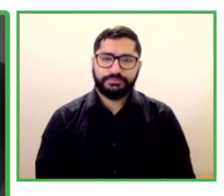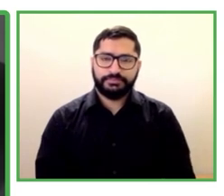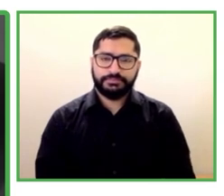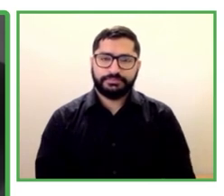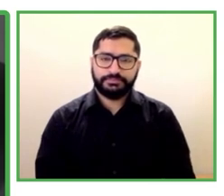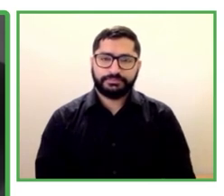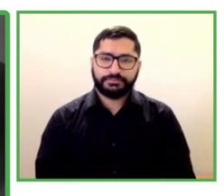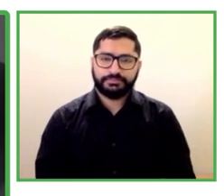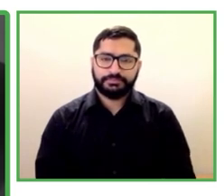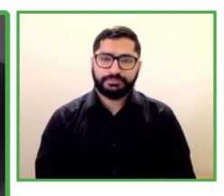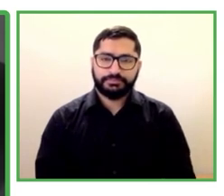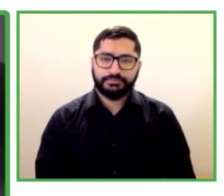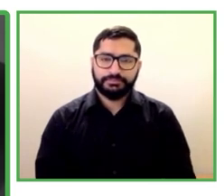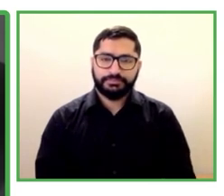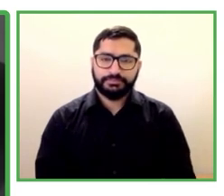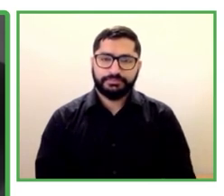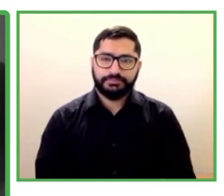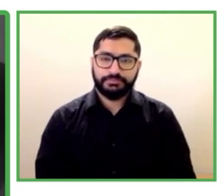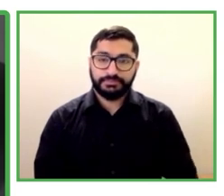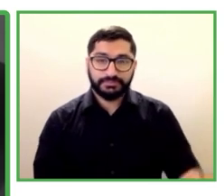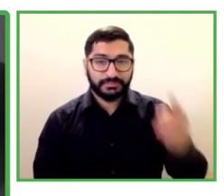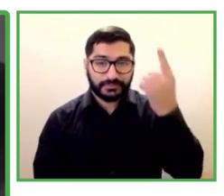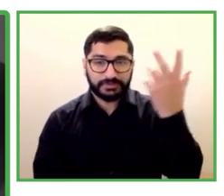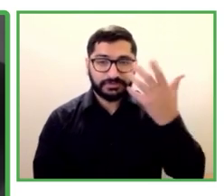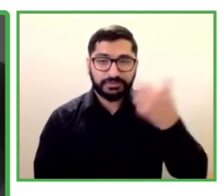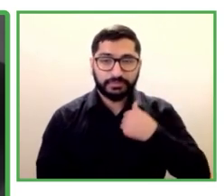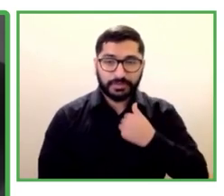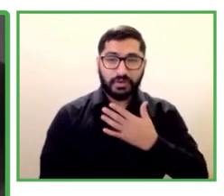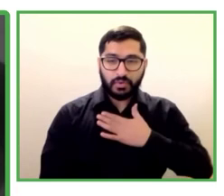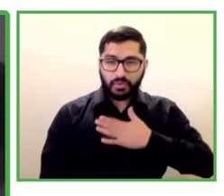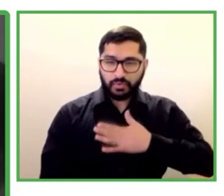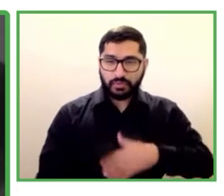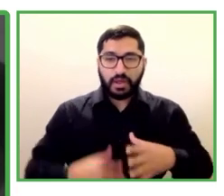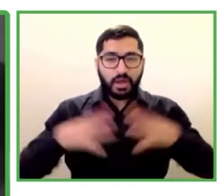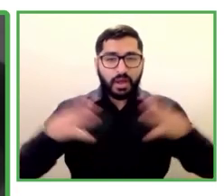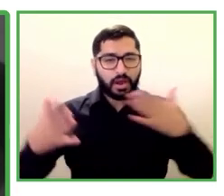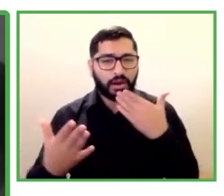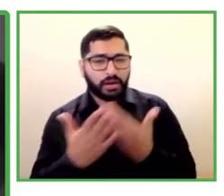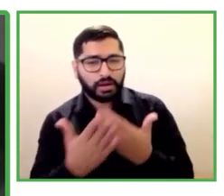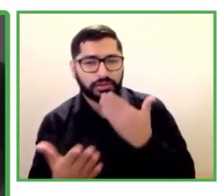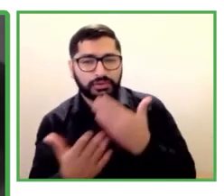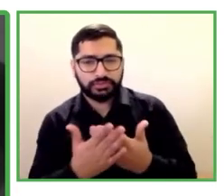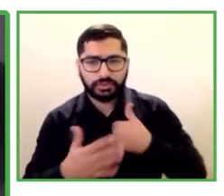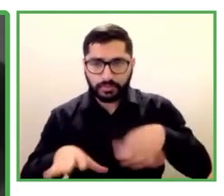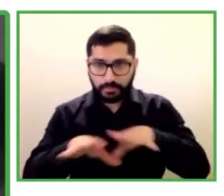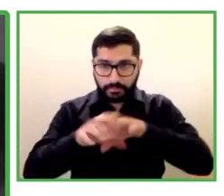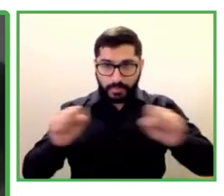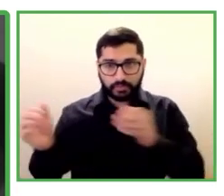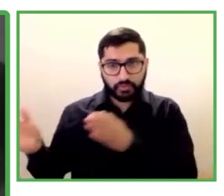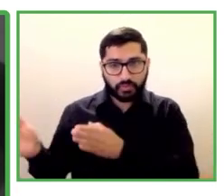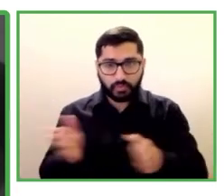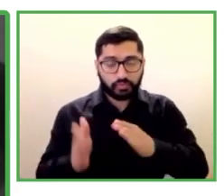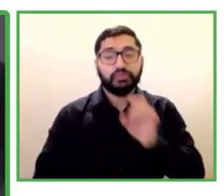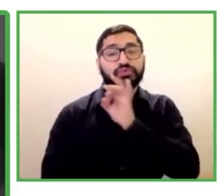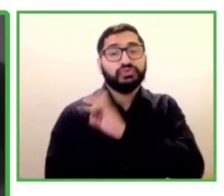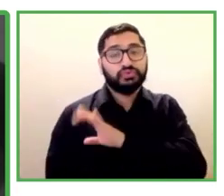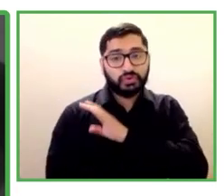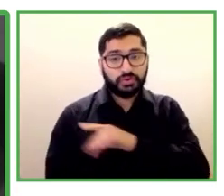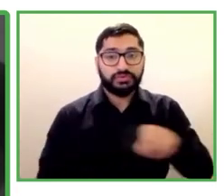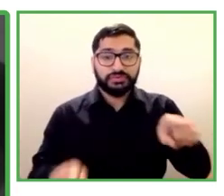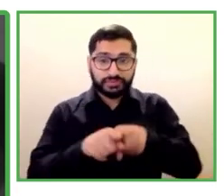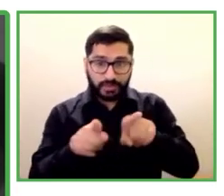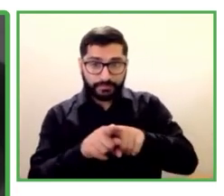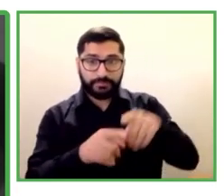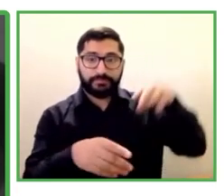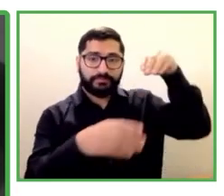En primer lugar, me gustaría agradecer al Pacto de Productividad de Chile y a Zero Project por la increíble oportunidad